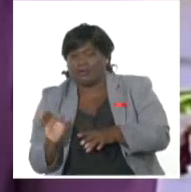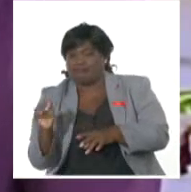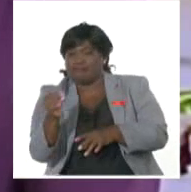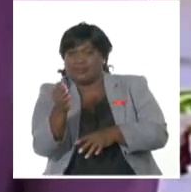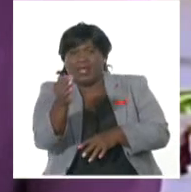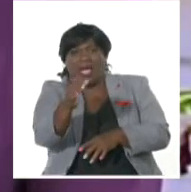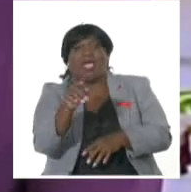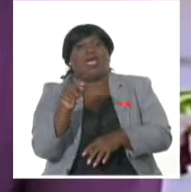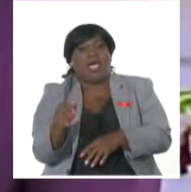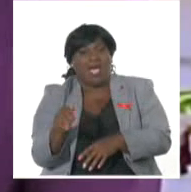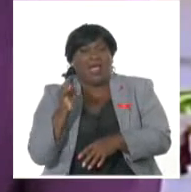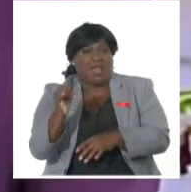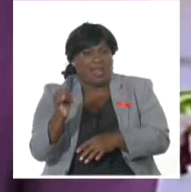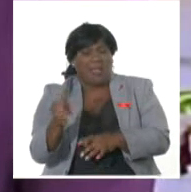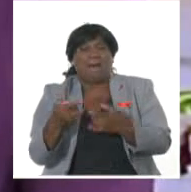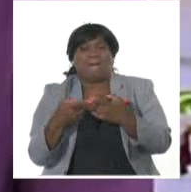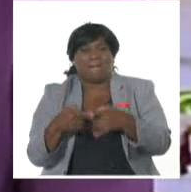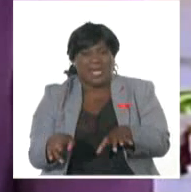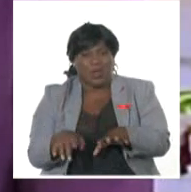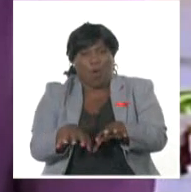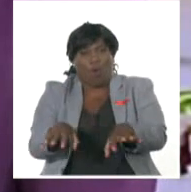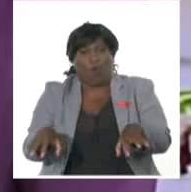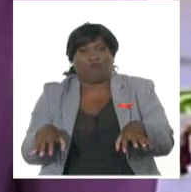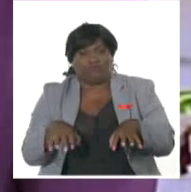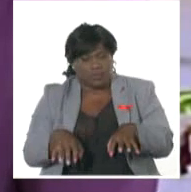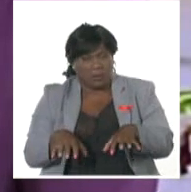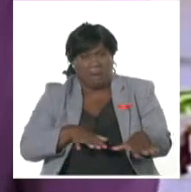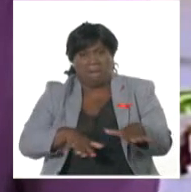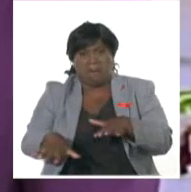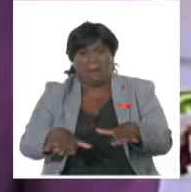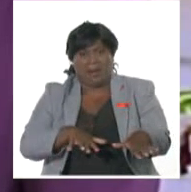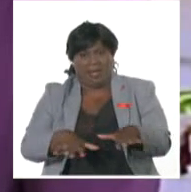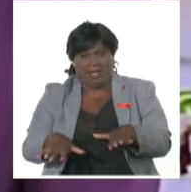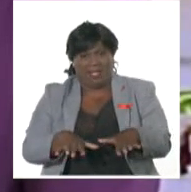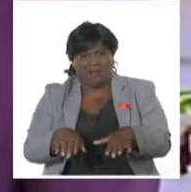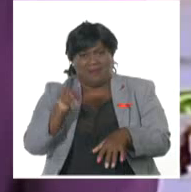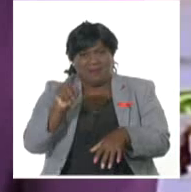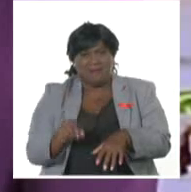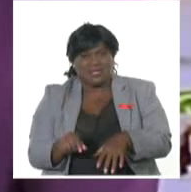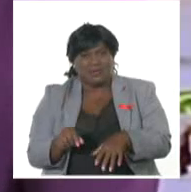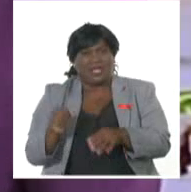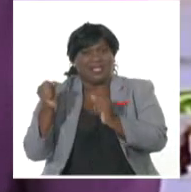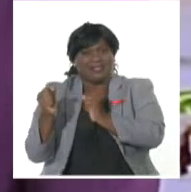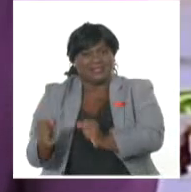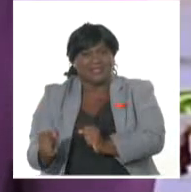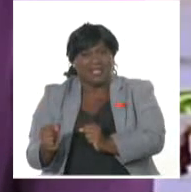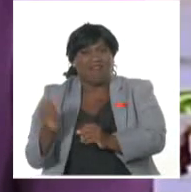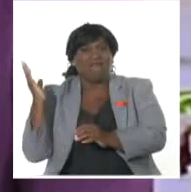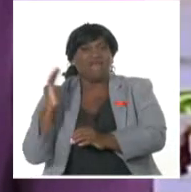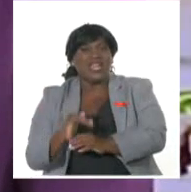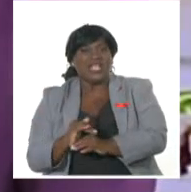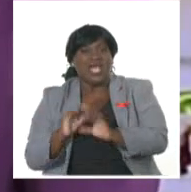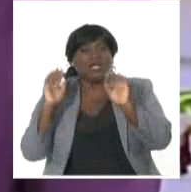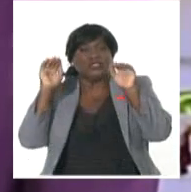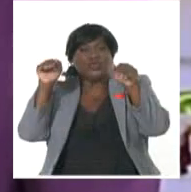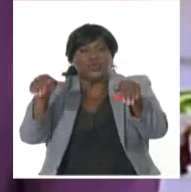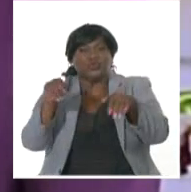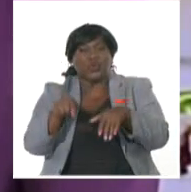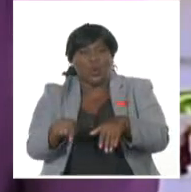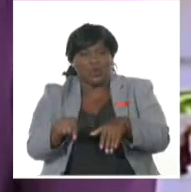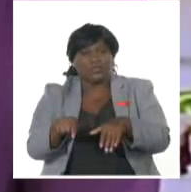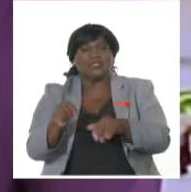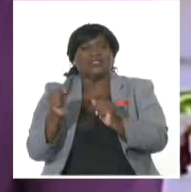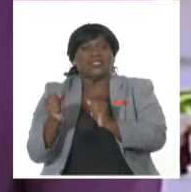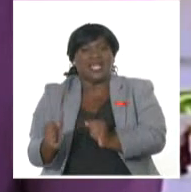largo, pero todas las condiciones logísticas están creadas para que este viaje acontezca sin ningún tipo de percance. Y en